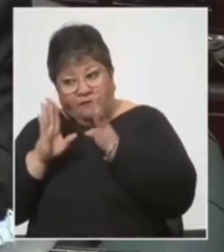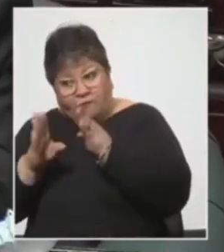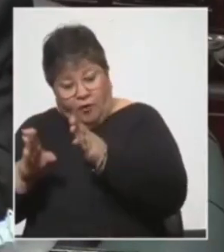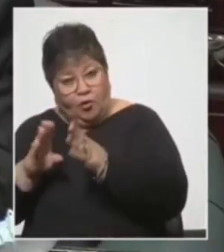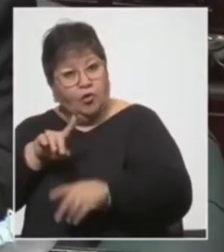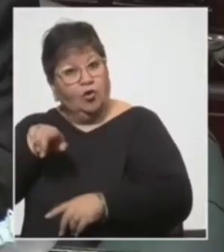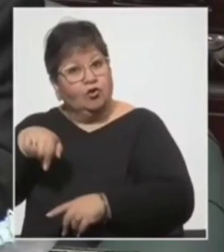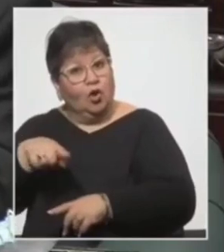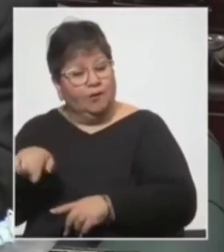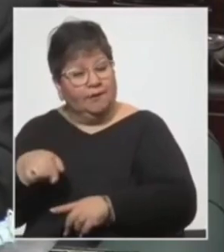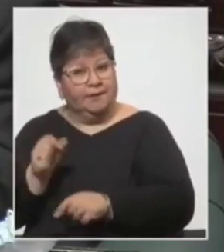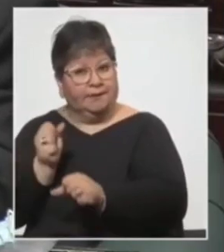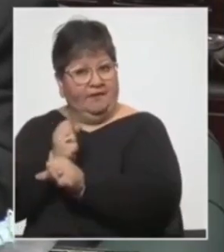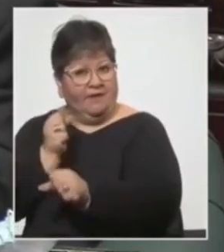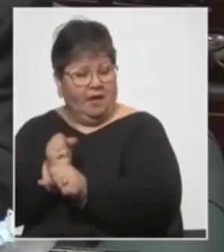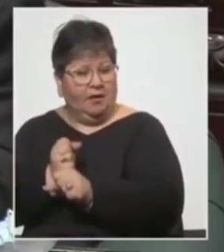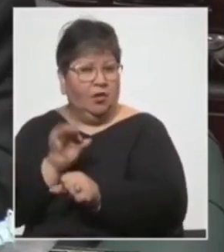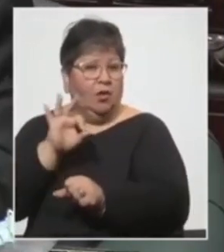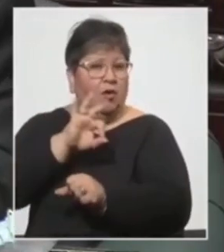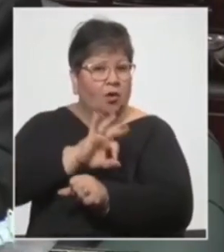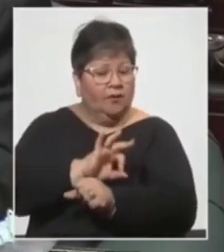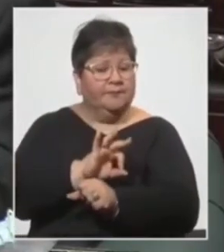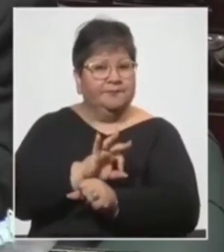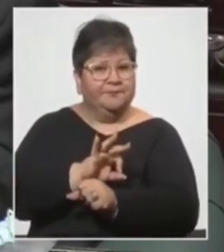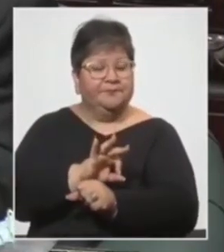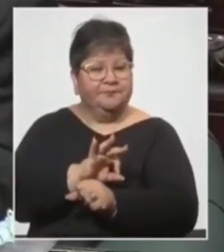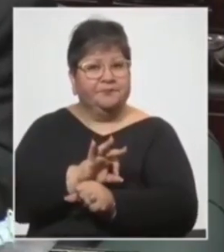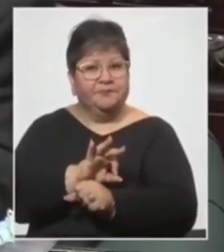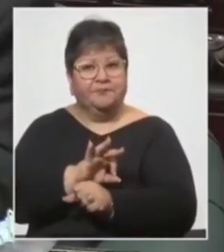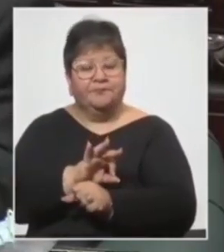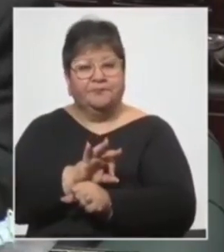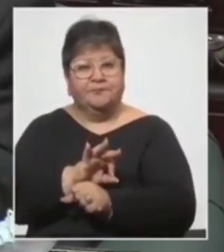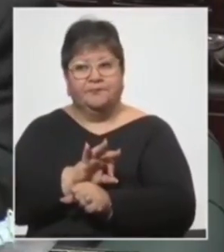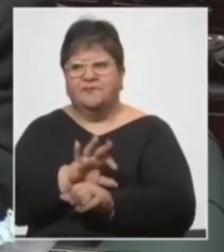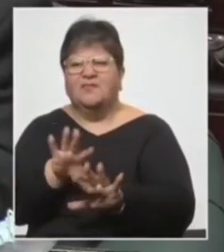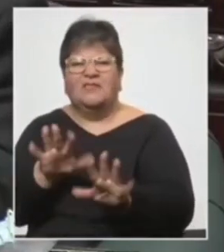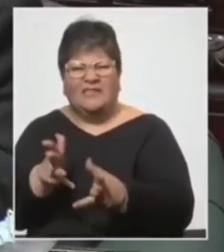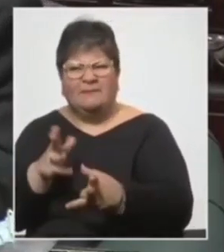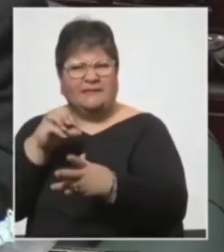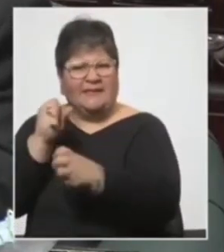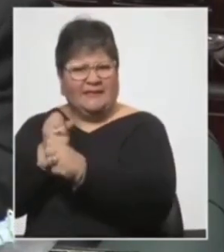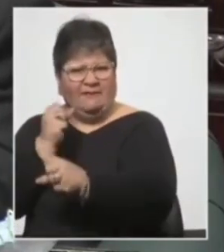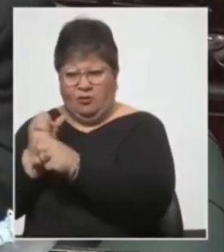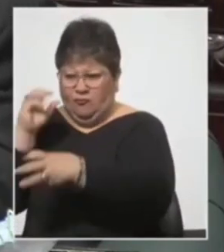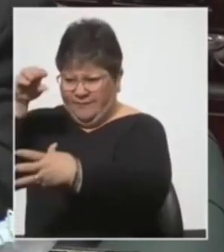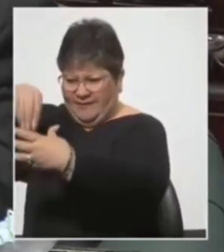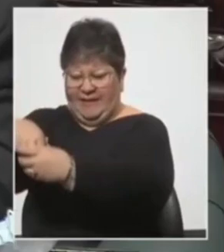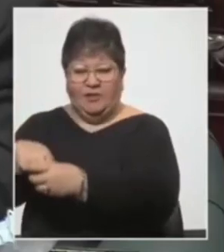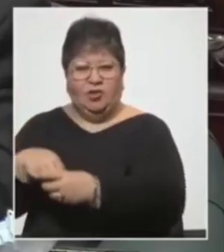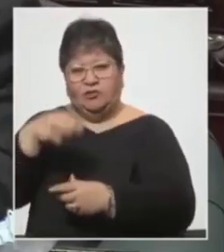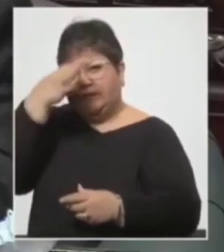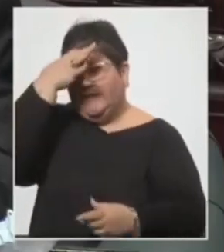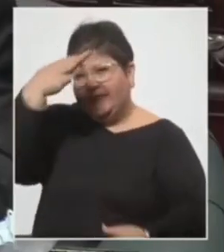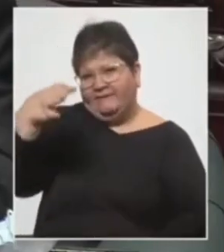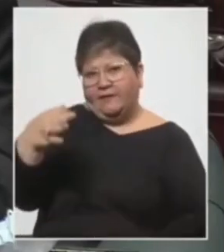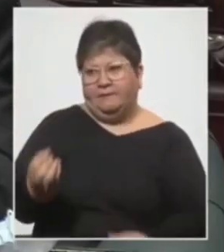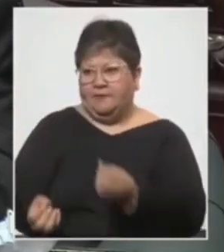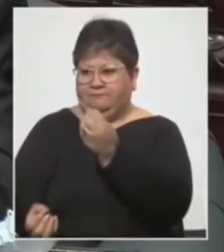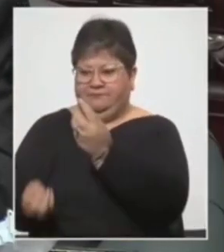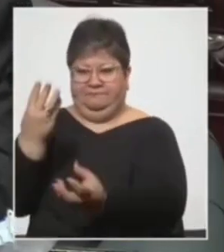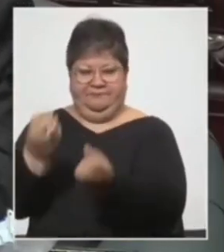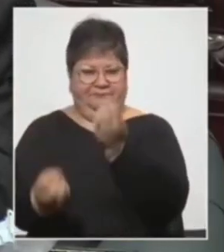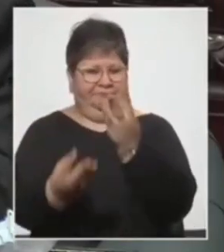en lo que pasa en los ámbitos laborales que definitivamente científicamente están apareciendo como